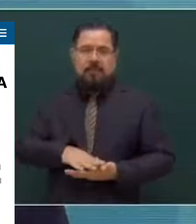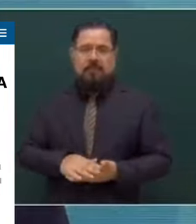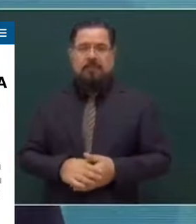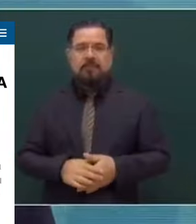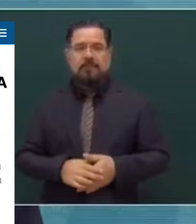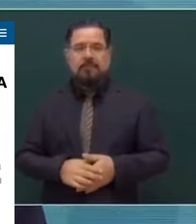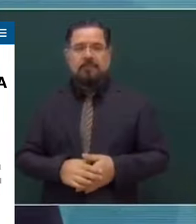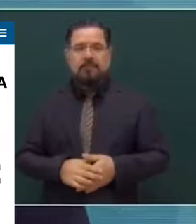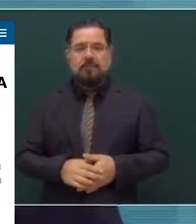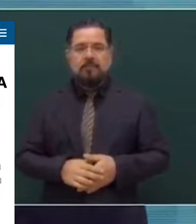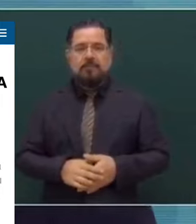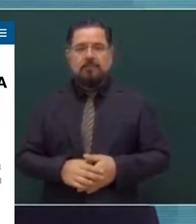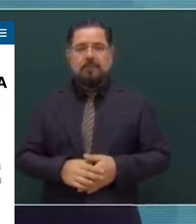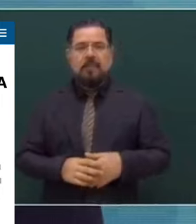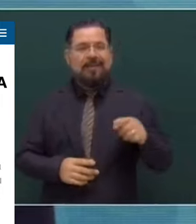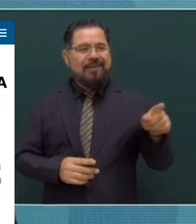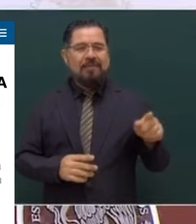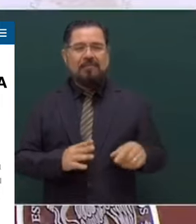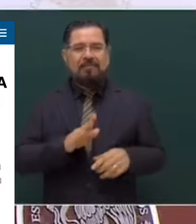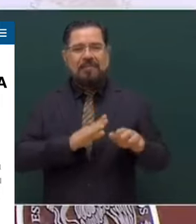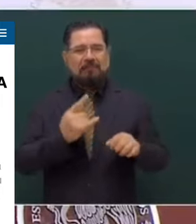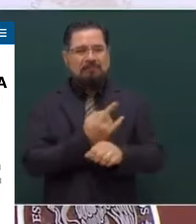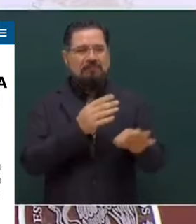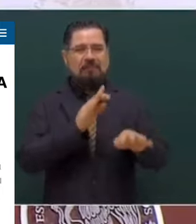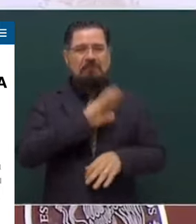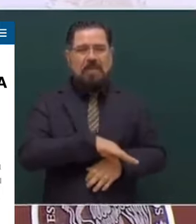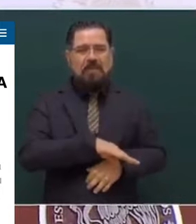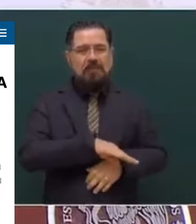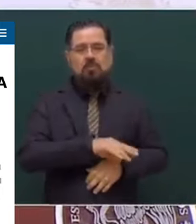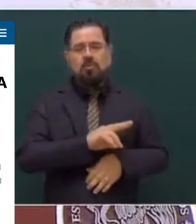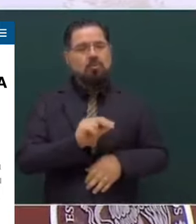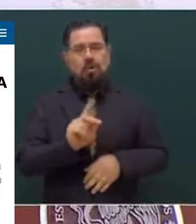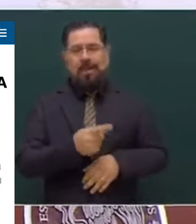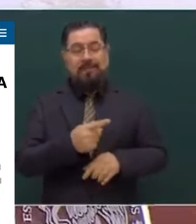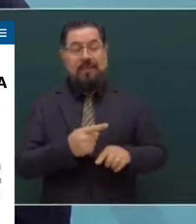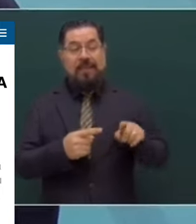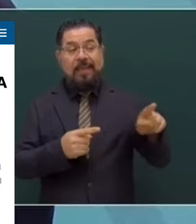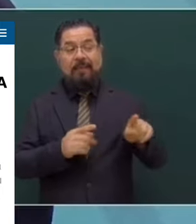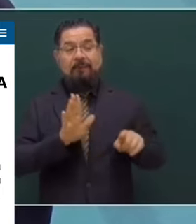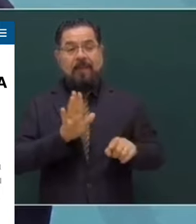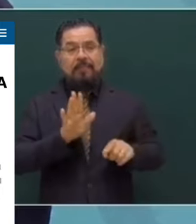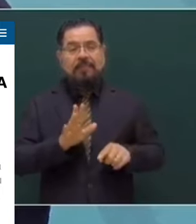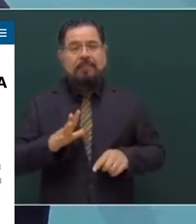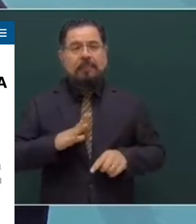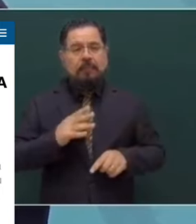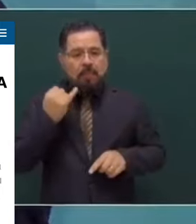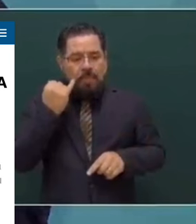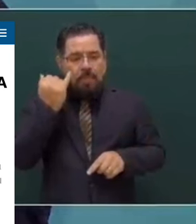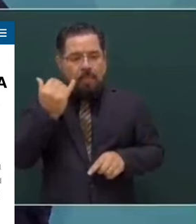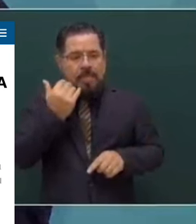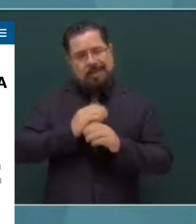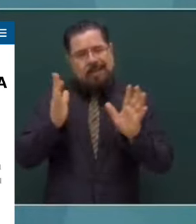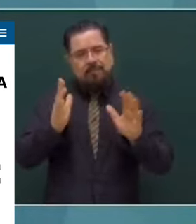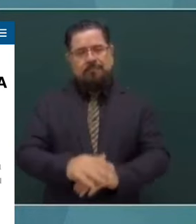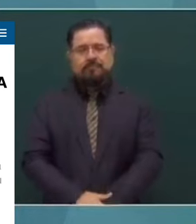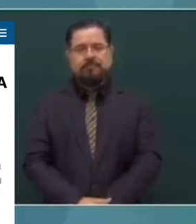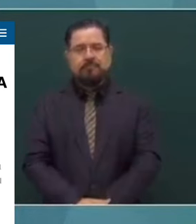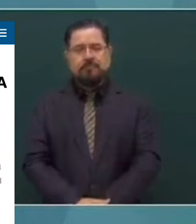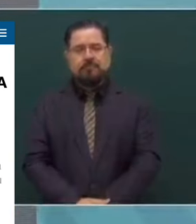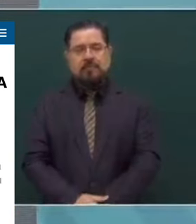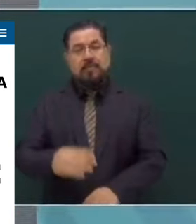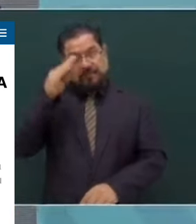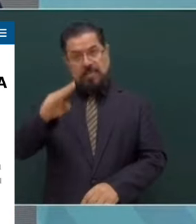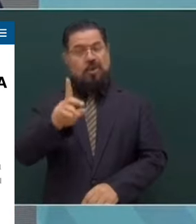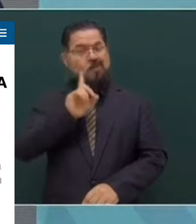tenía. Y que no era nada más ineficiencia. Si no había una intención de afectar al gobierno que represento. La